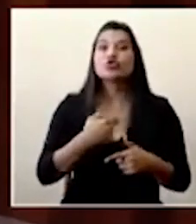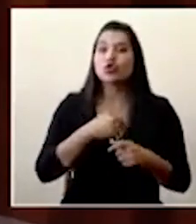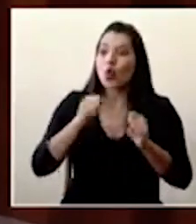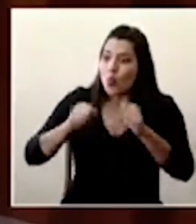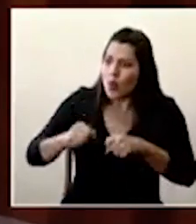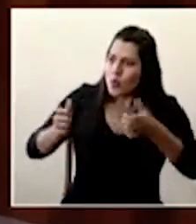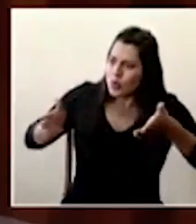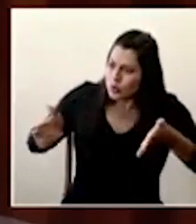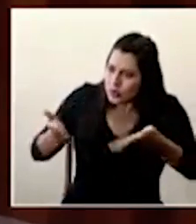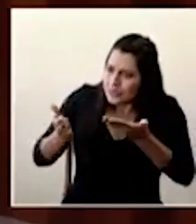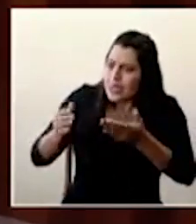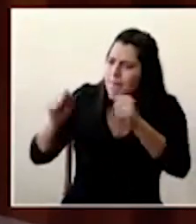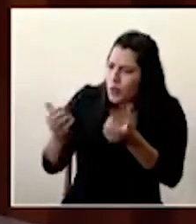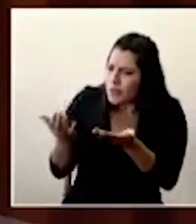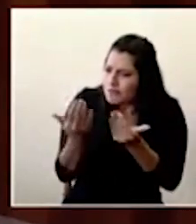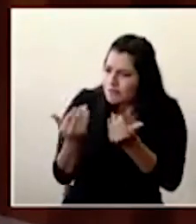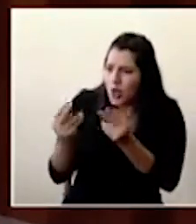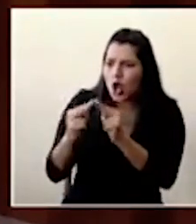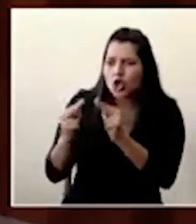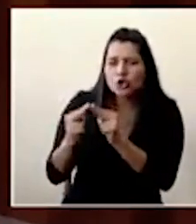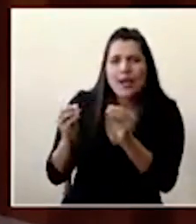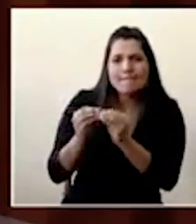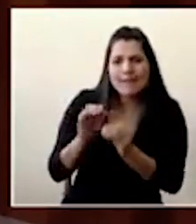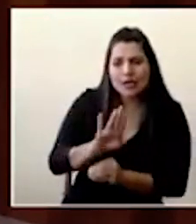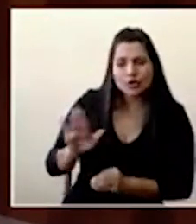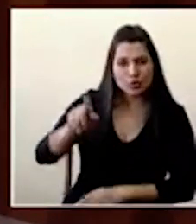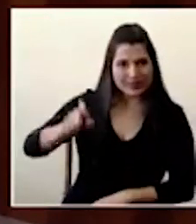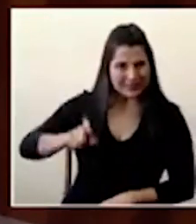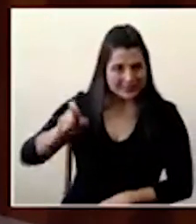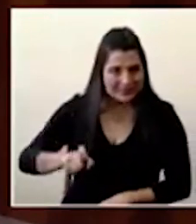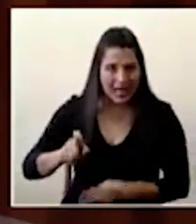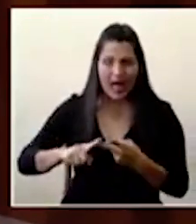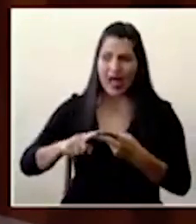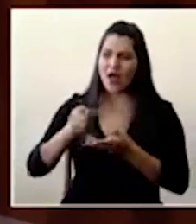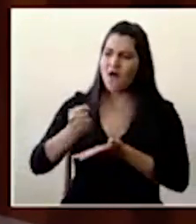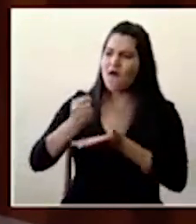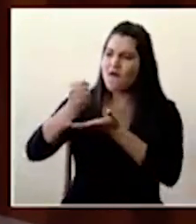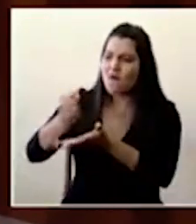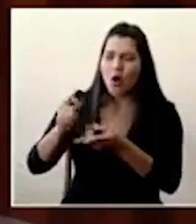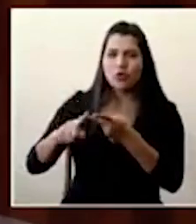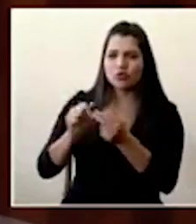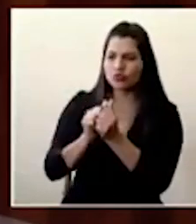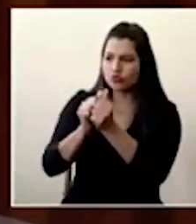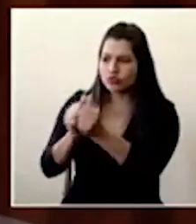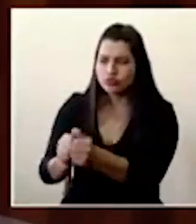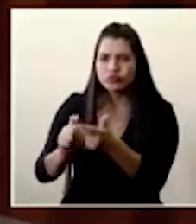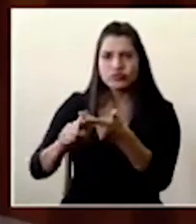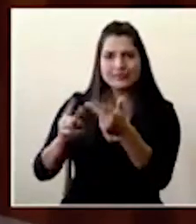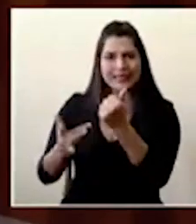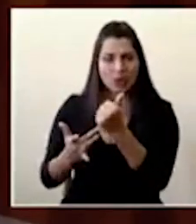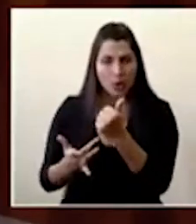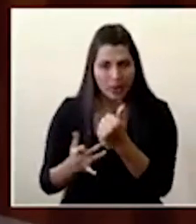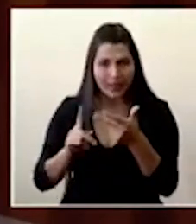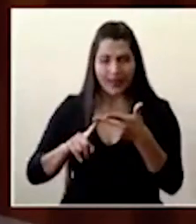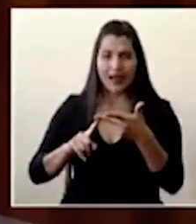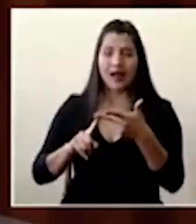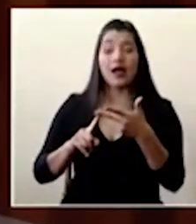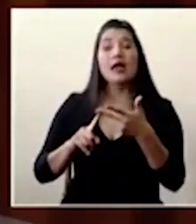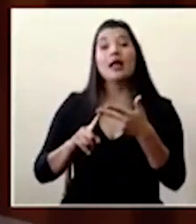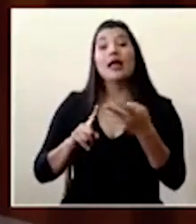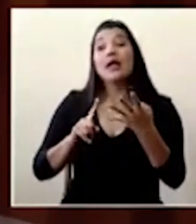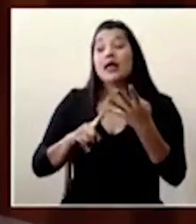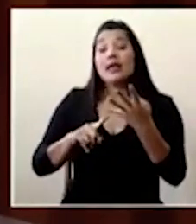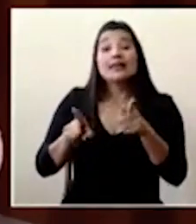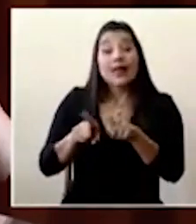más las necesidades en materia de fondos, acompañamiento, plataformas tecnológicas, estamos lanzando, apoyando